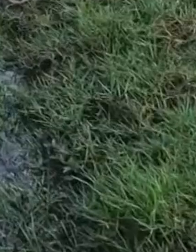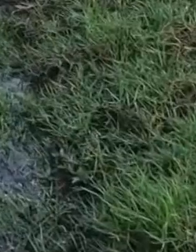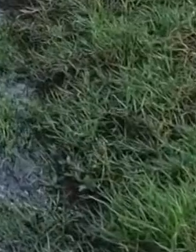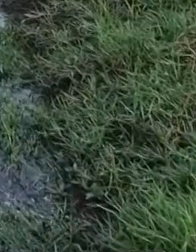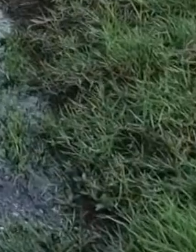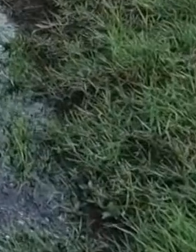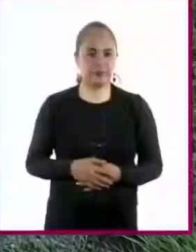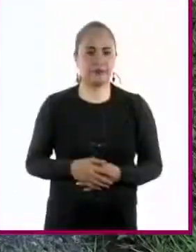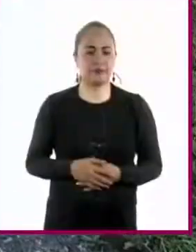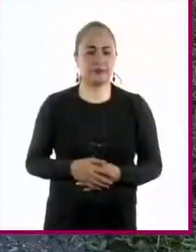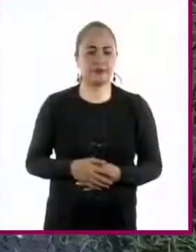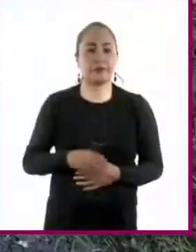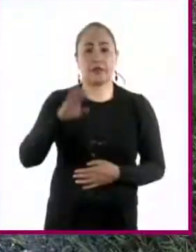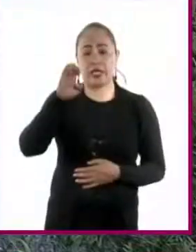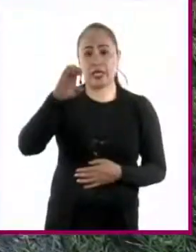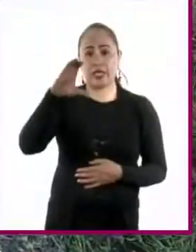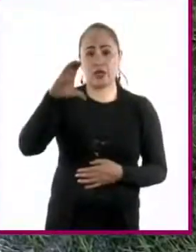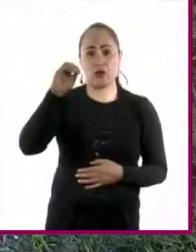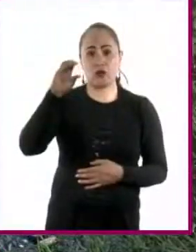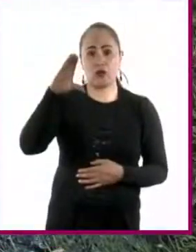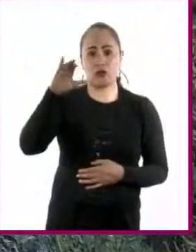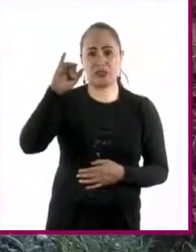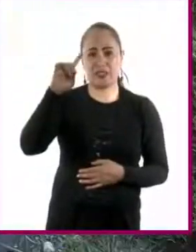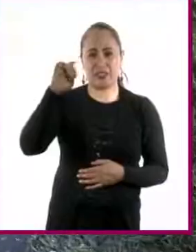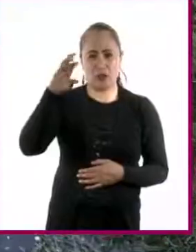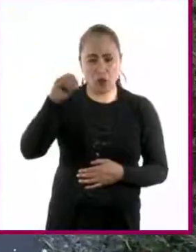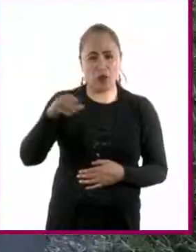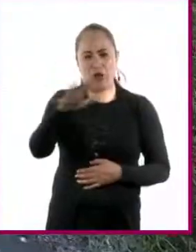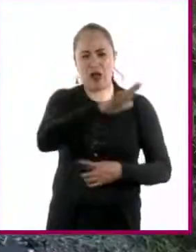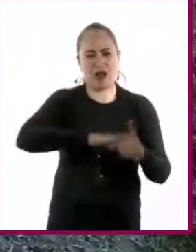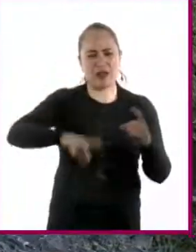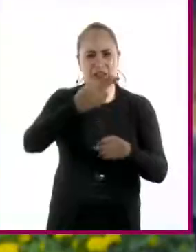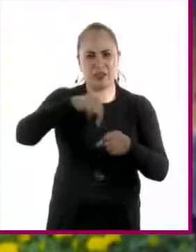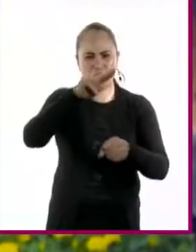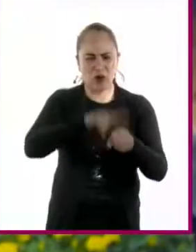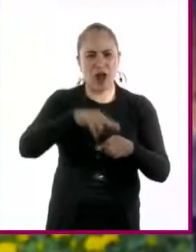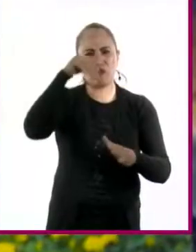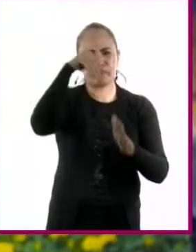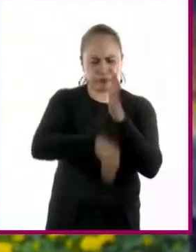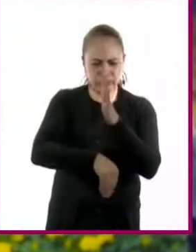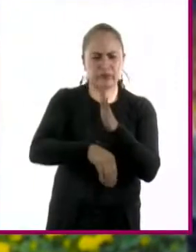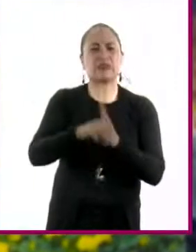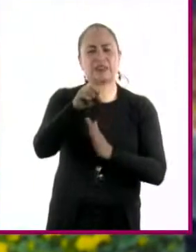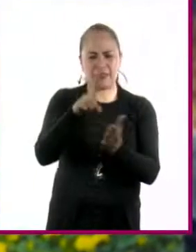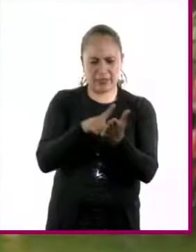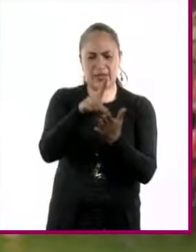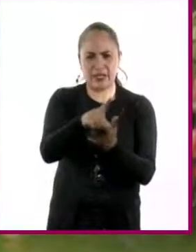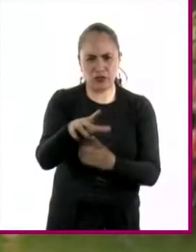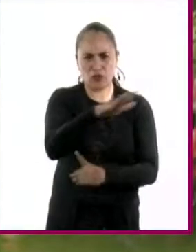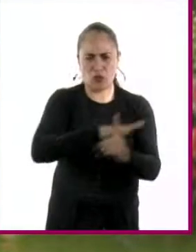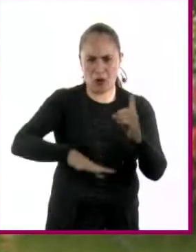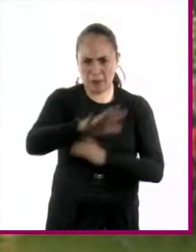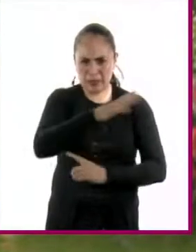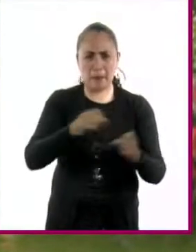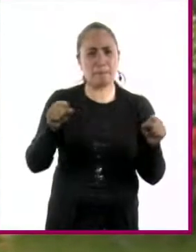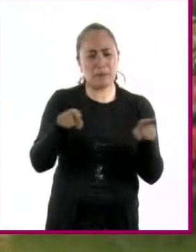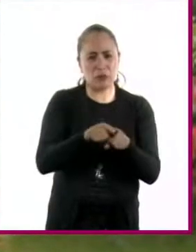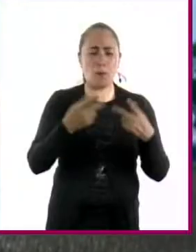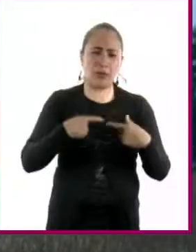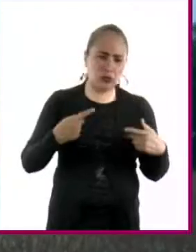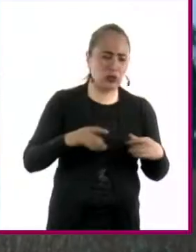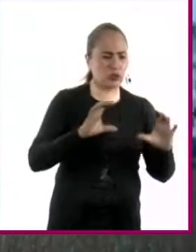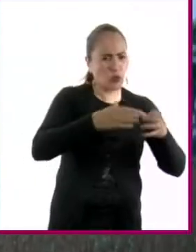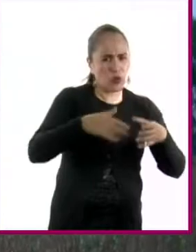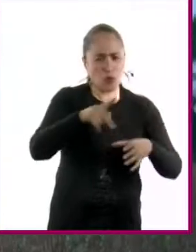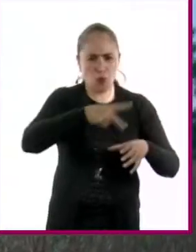El ecocidio, al igual que la noción de daño ambiental, proviene del derecho ambiental y de la preocupación de las personas, comunidades y pueblos